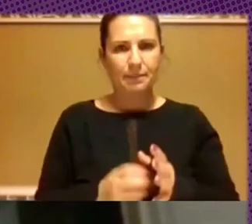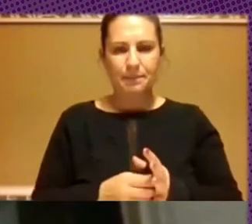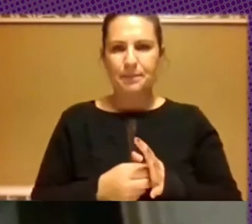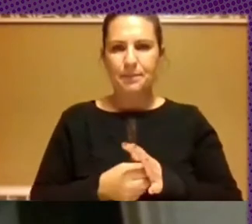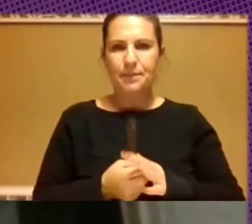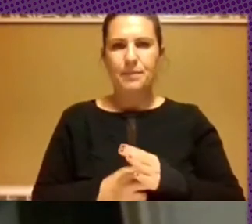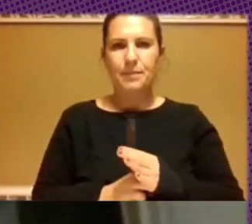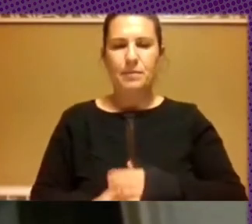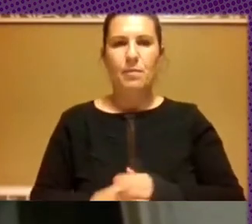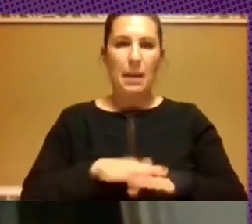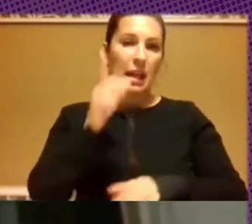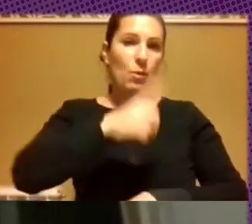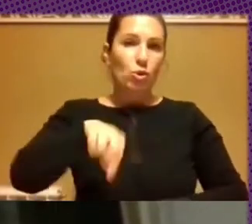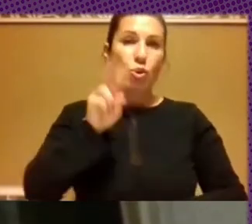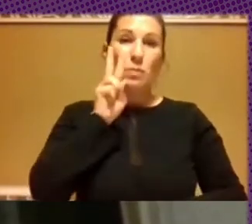Eh, a ver.